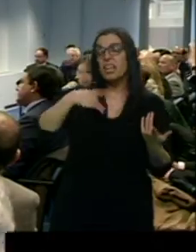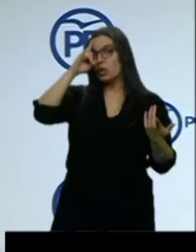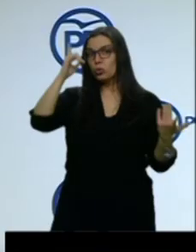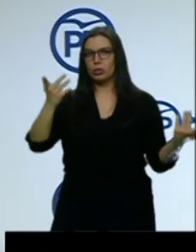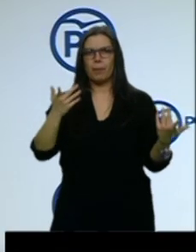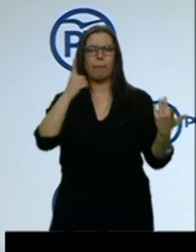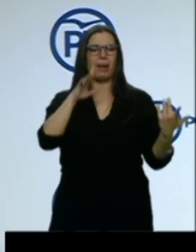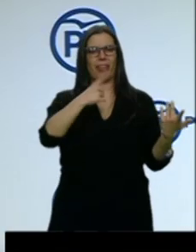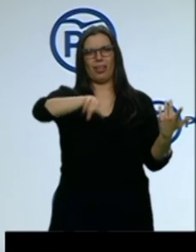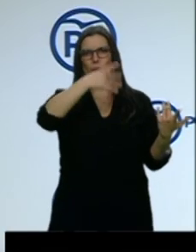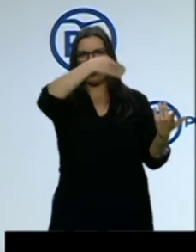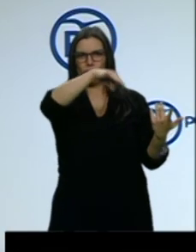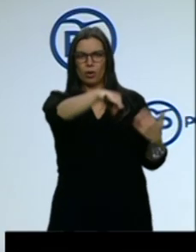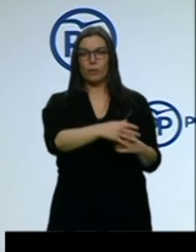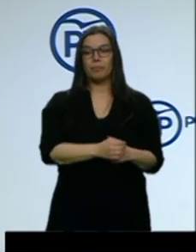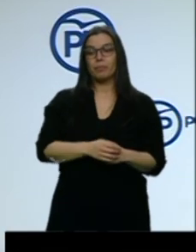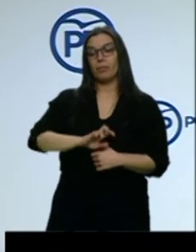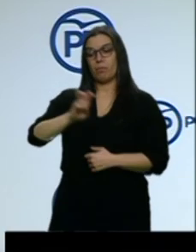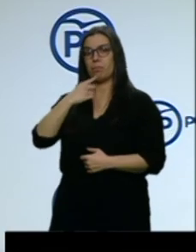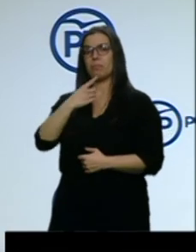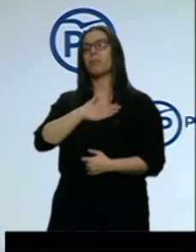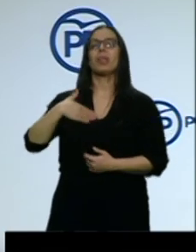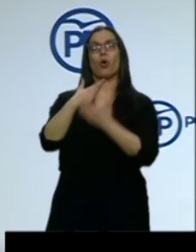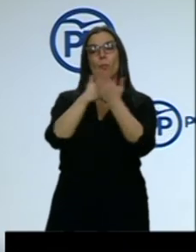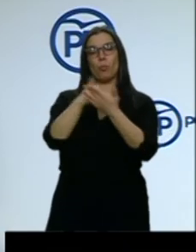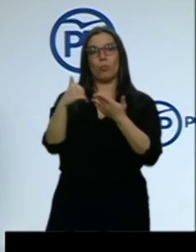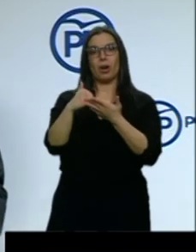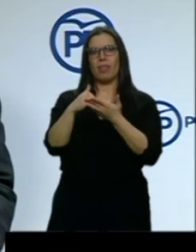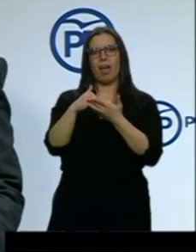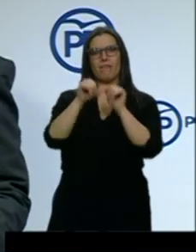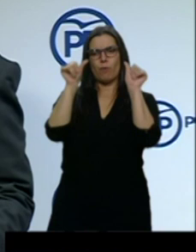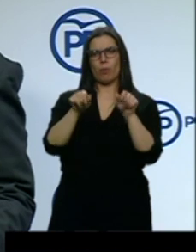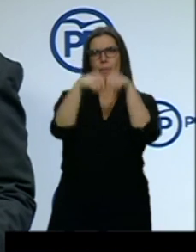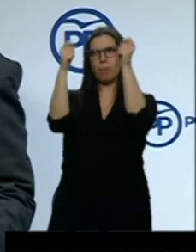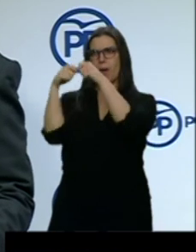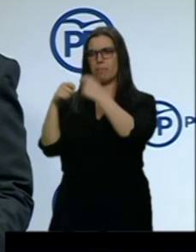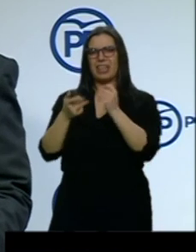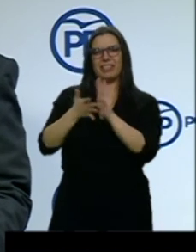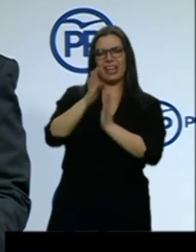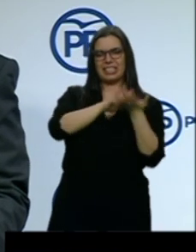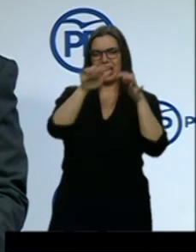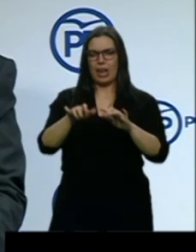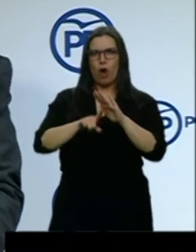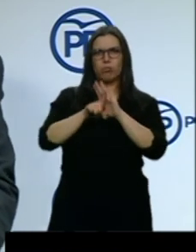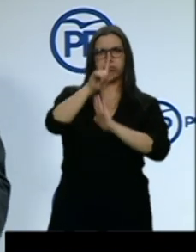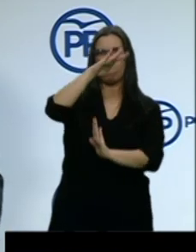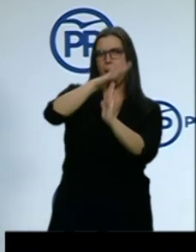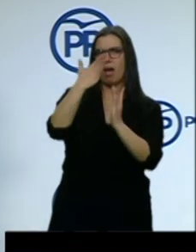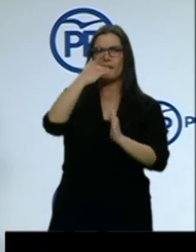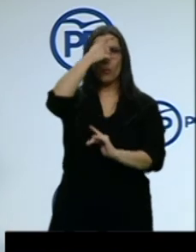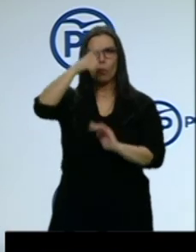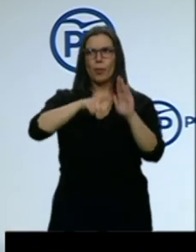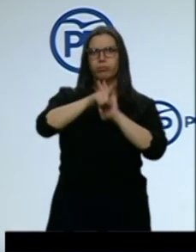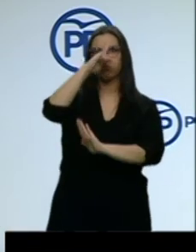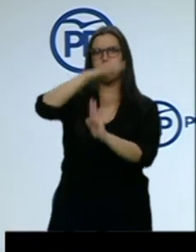autonomías es frenar el desarrollo de Castilla y León. Es frenar el desarrollo rural. Es debilitar los